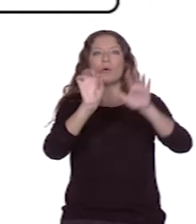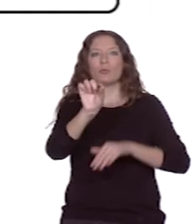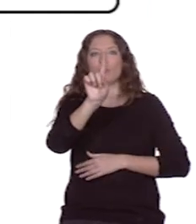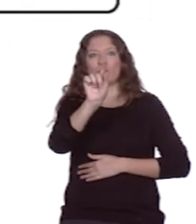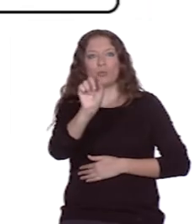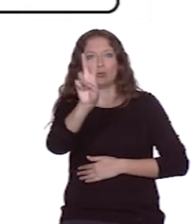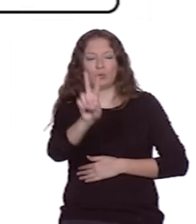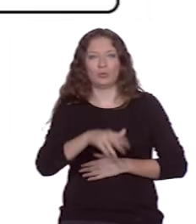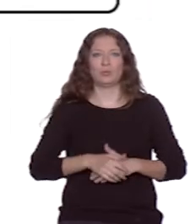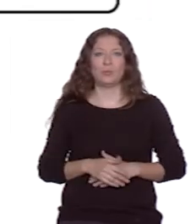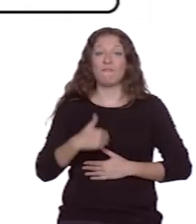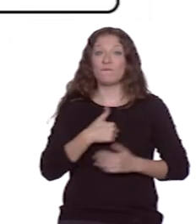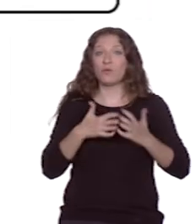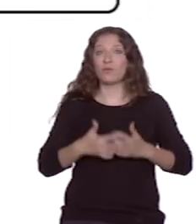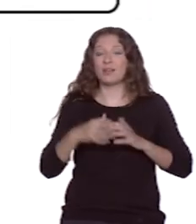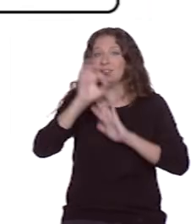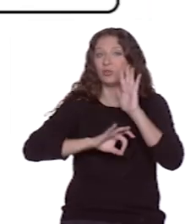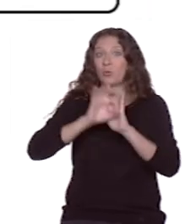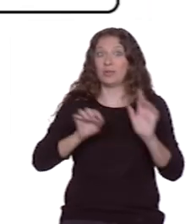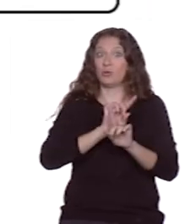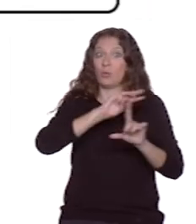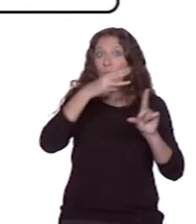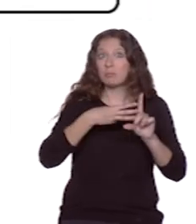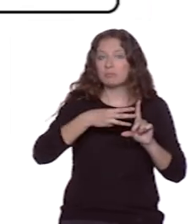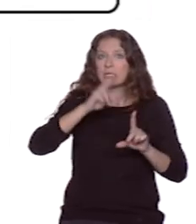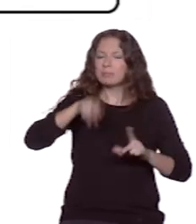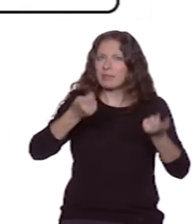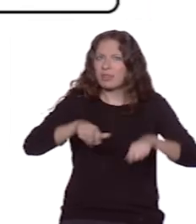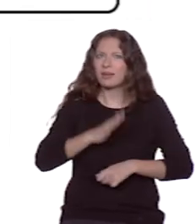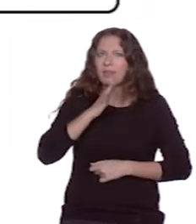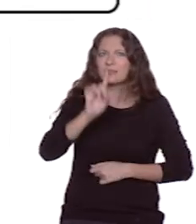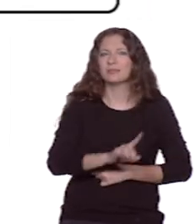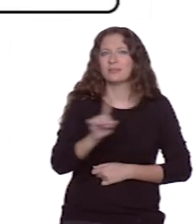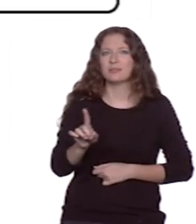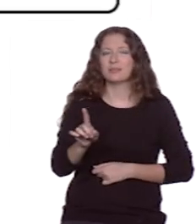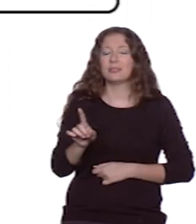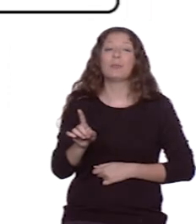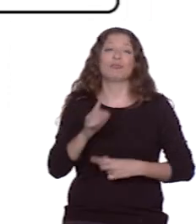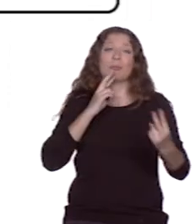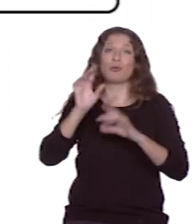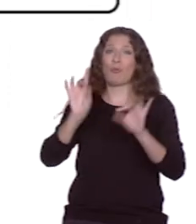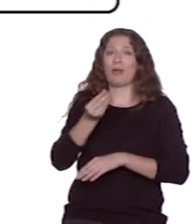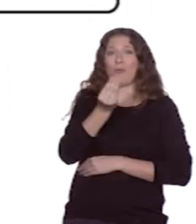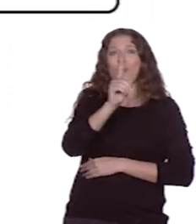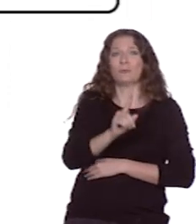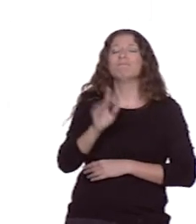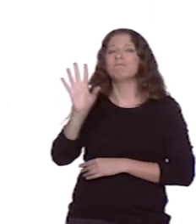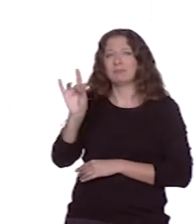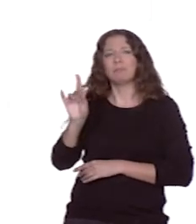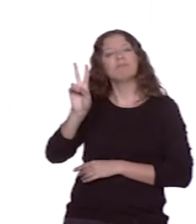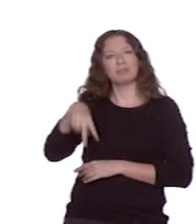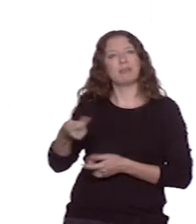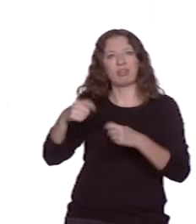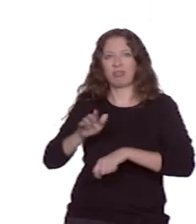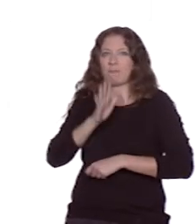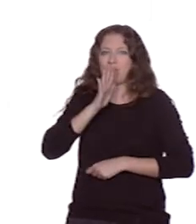funcionalidad del software no web es cerrada? Respondemos igual que hicimos a la Q1. Sí, la funcionalidad es cerrada. Vamos a